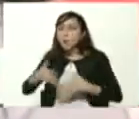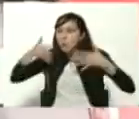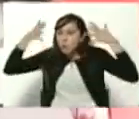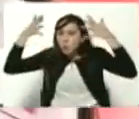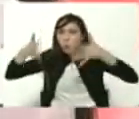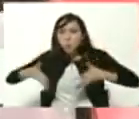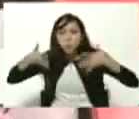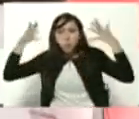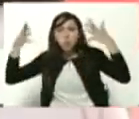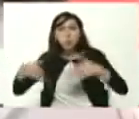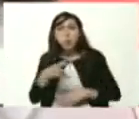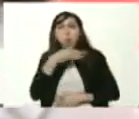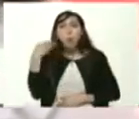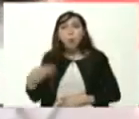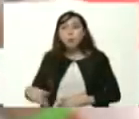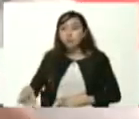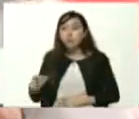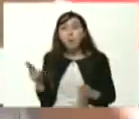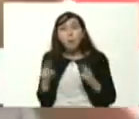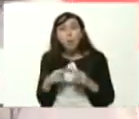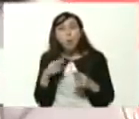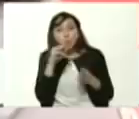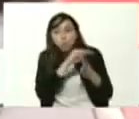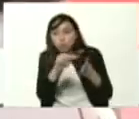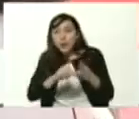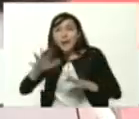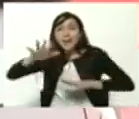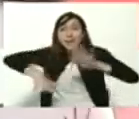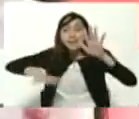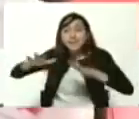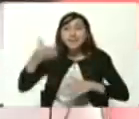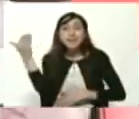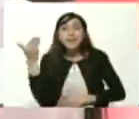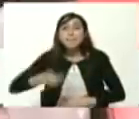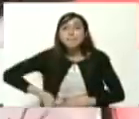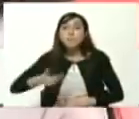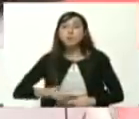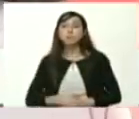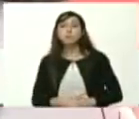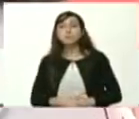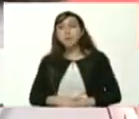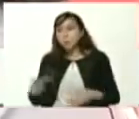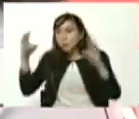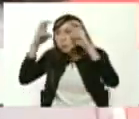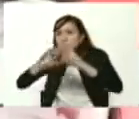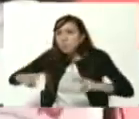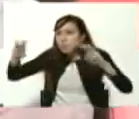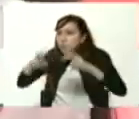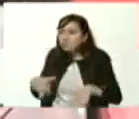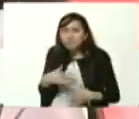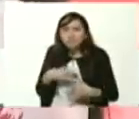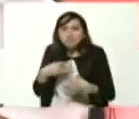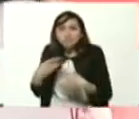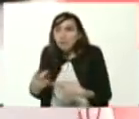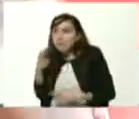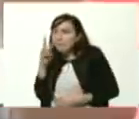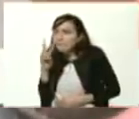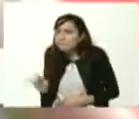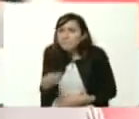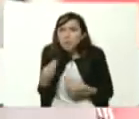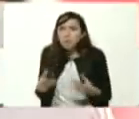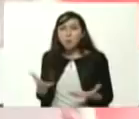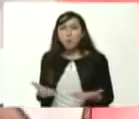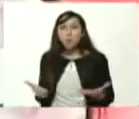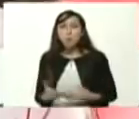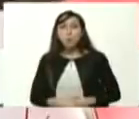a nuestra juventud para que conozcan cuáles son las 15 carreras priorizadas y para que investiguen en base a ellas y se den cuenta de que